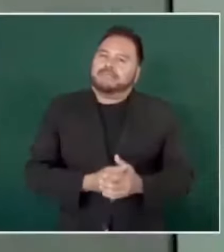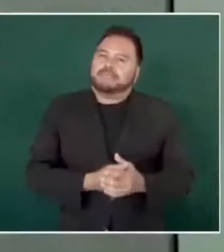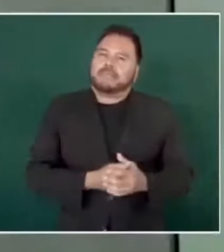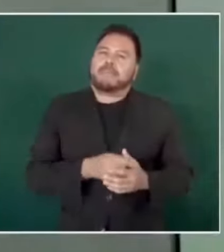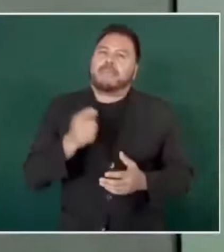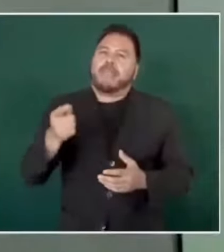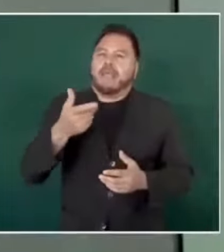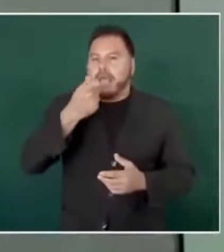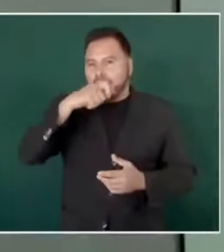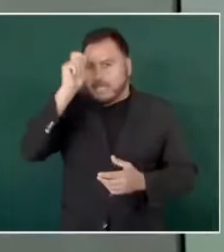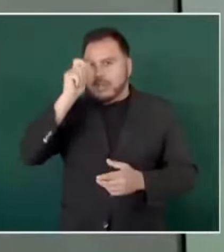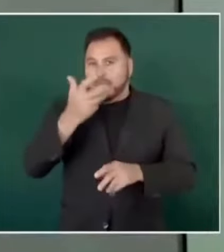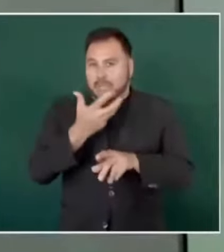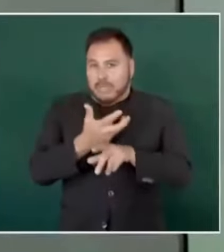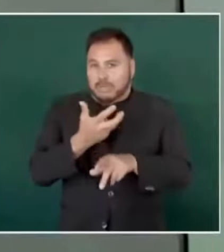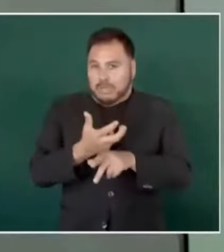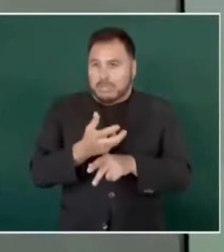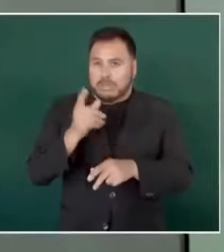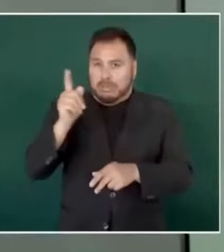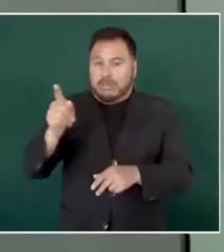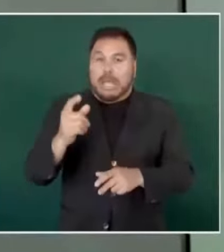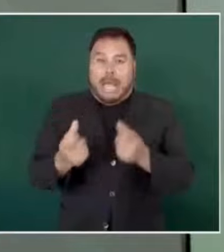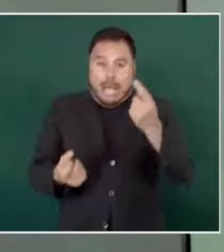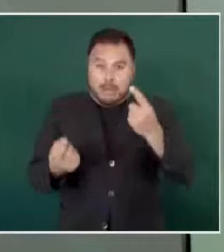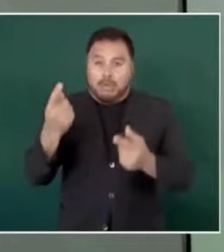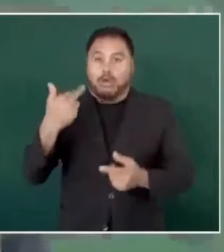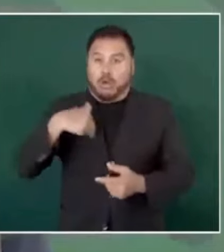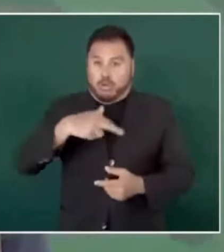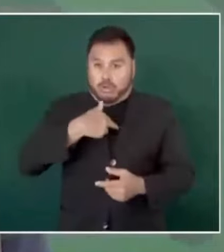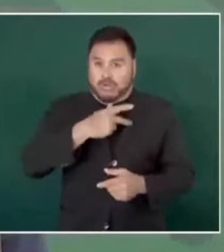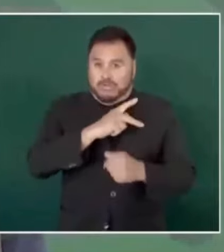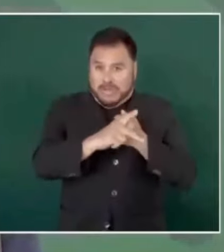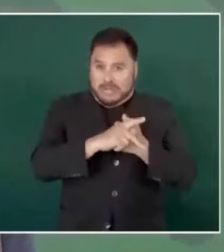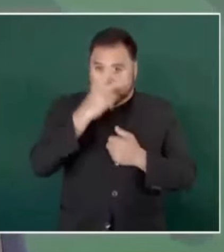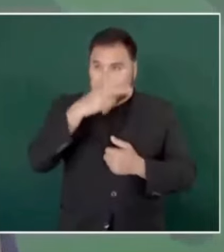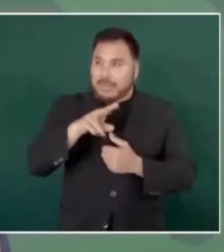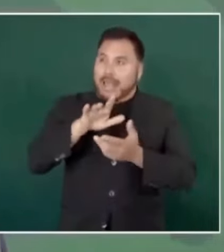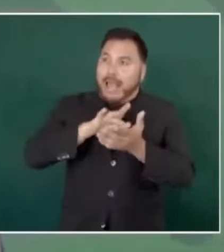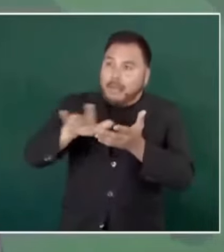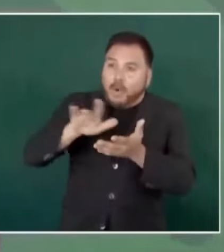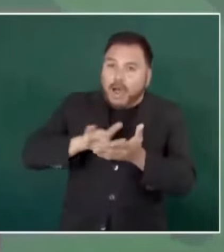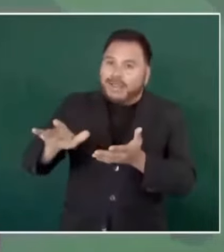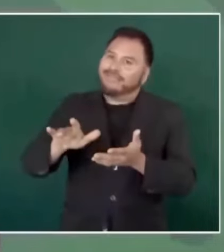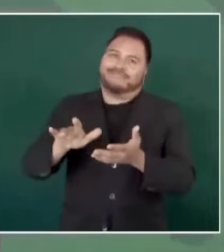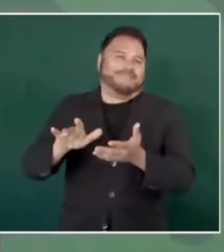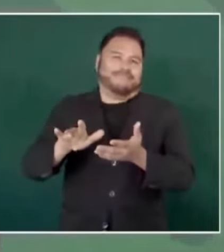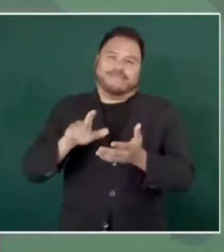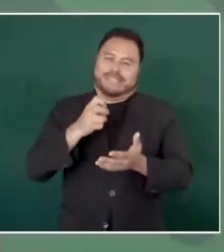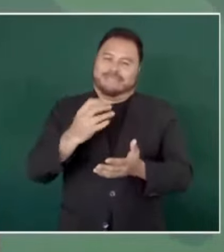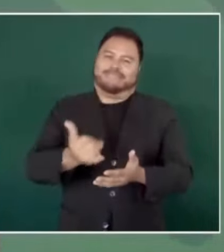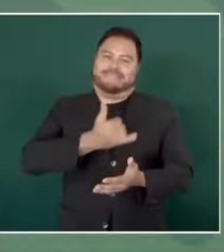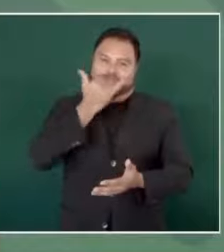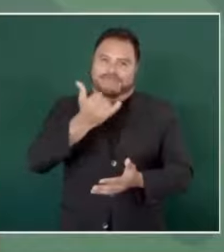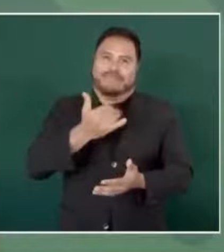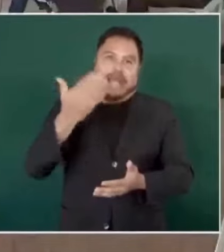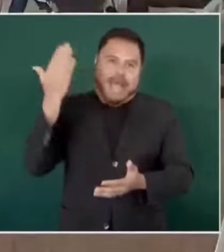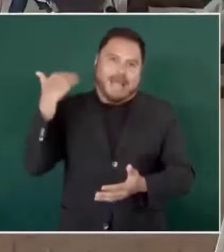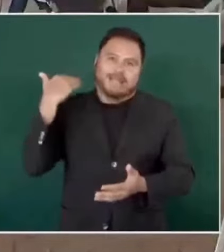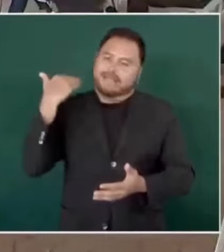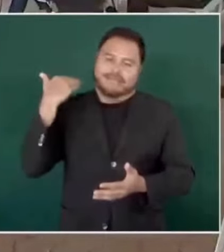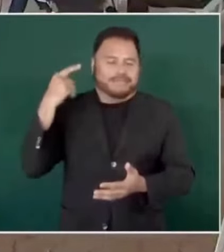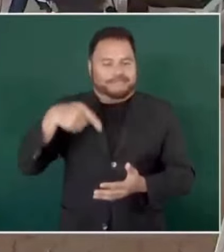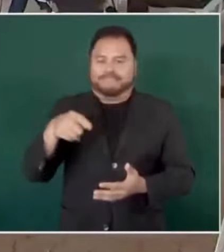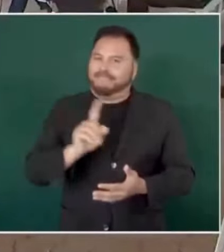candidato de Estados Unidos, esa es una decisión que corresponde